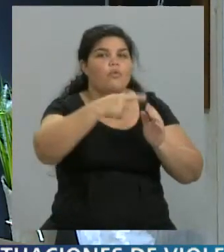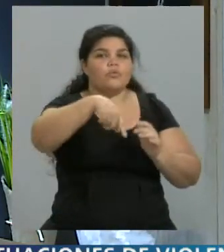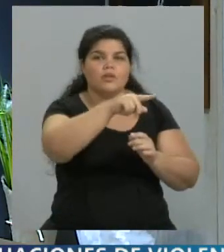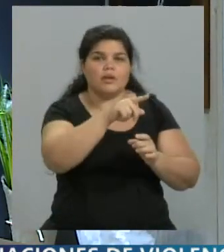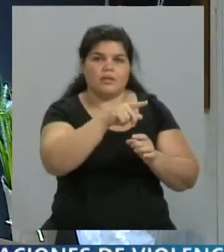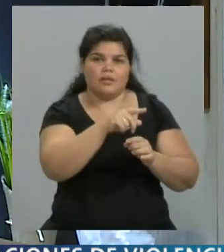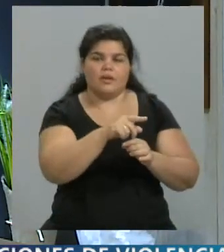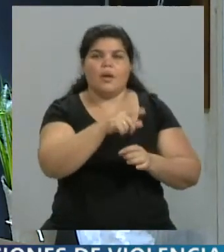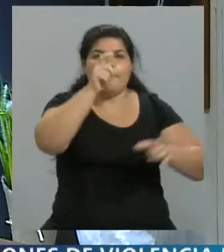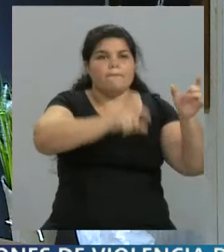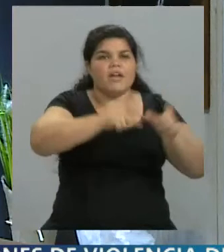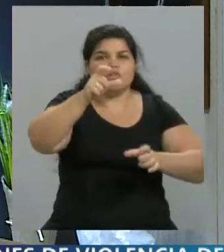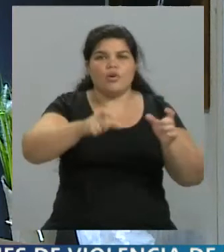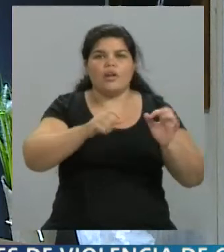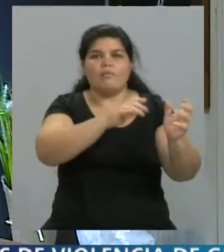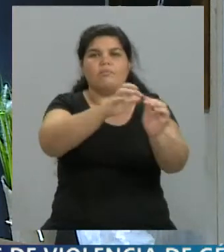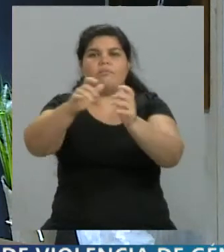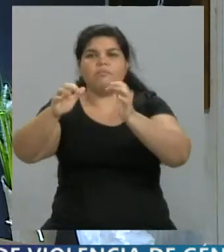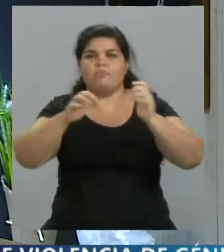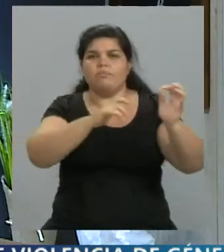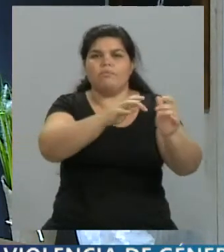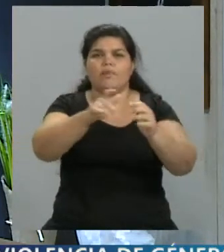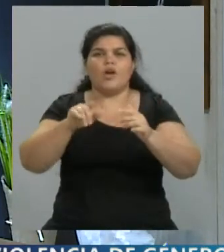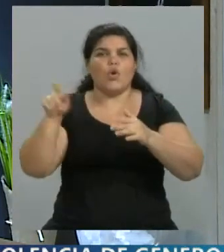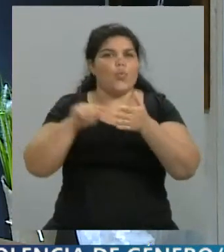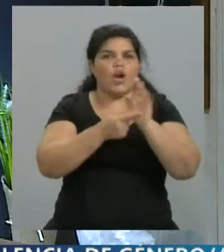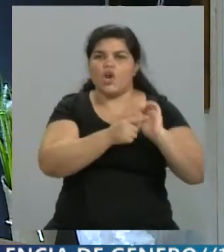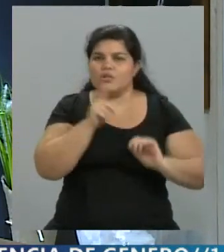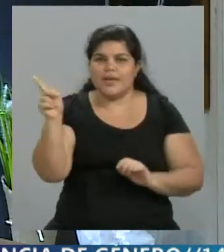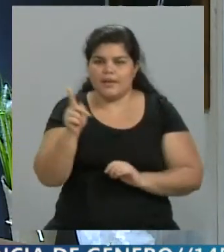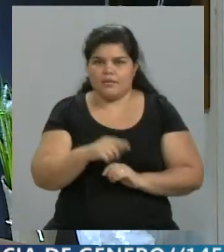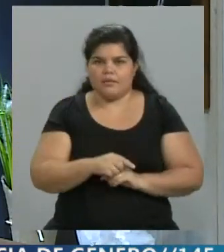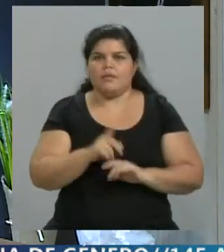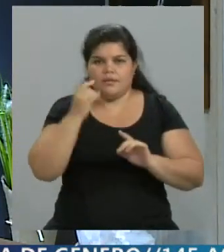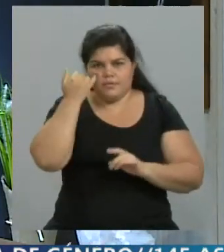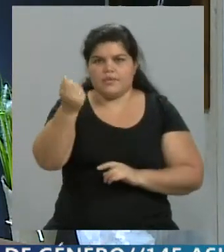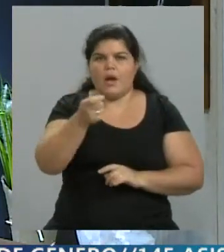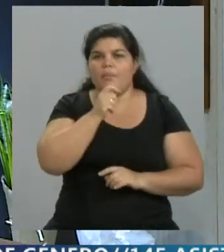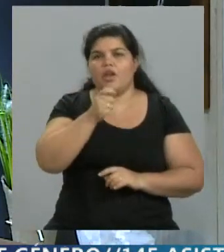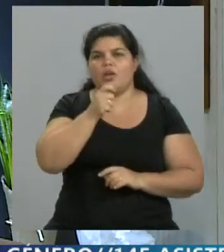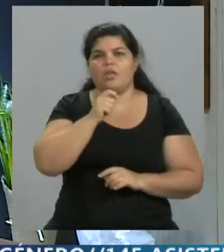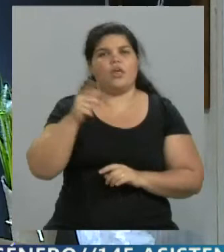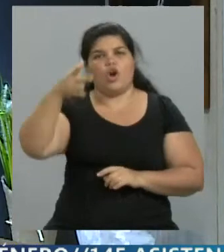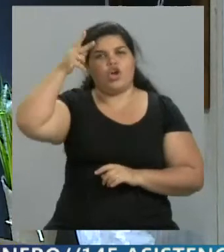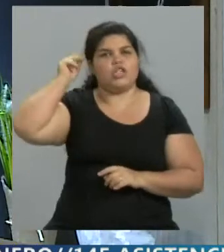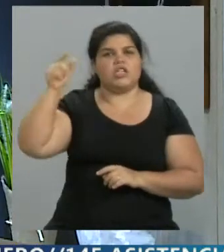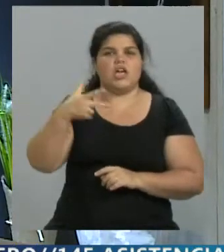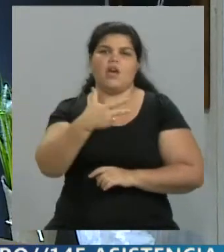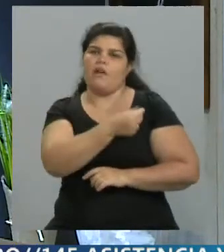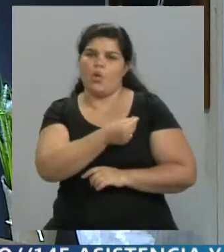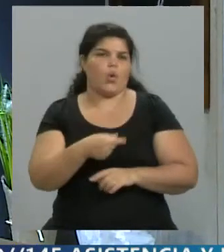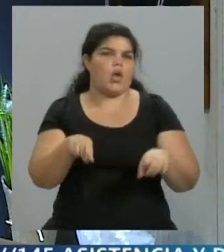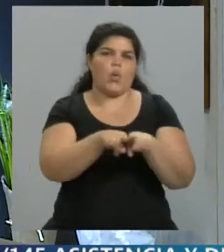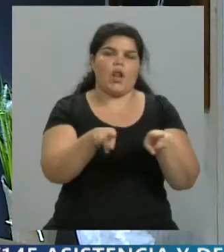todo lo que dice la mayoría de la televisión, de la porteña, porque has escuchado a muchos periodistas a nivel nacional diciendo, porque Chile está vacunando a los mismos que